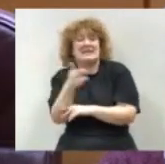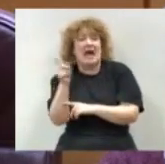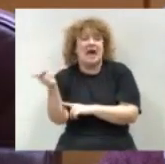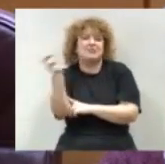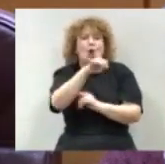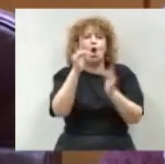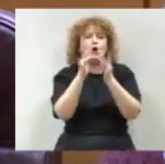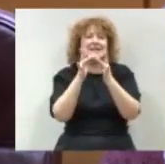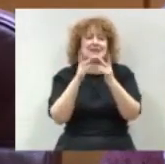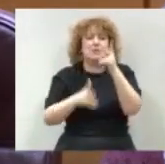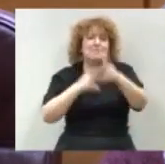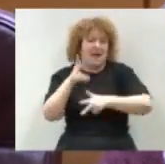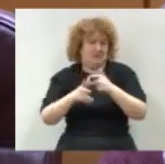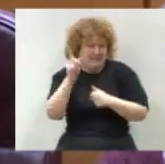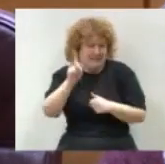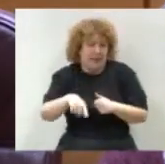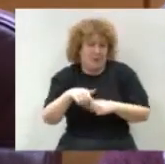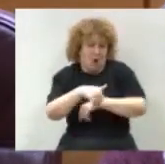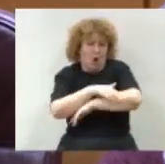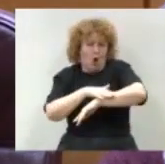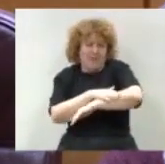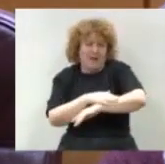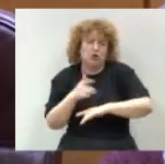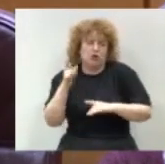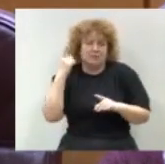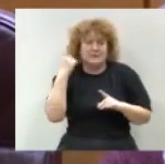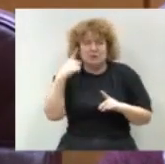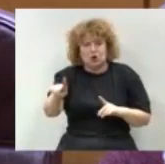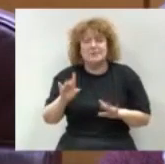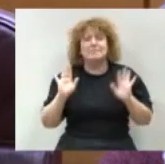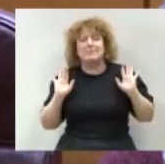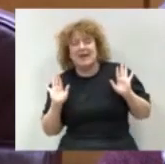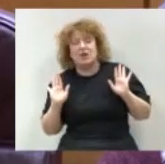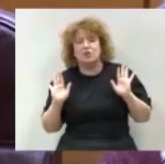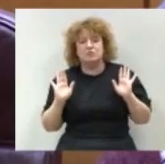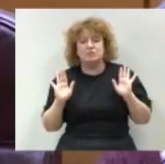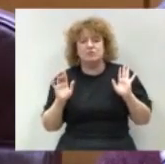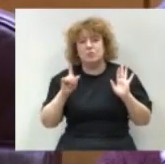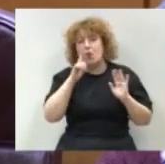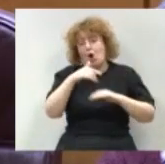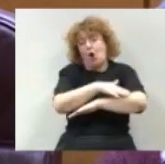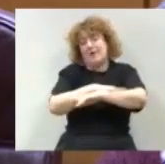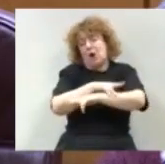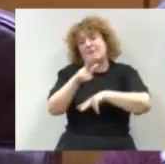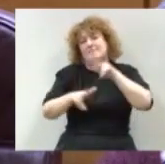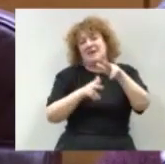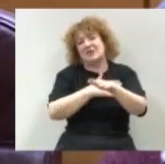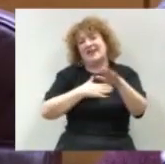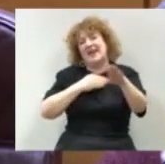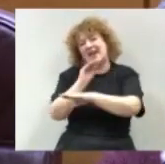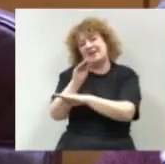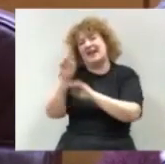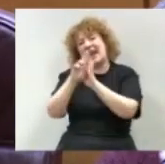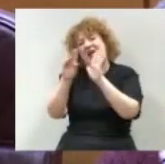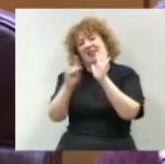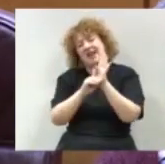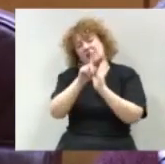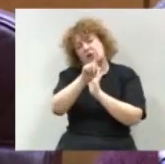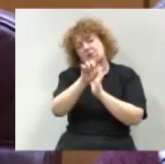su intención de habilitar ayudas a armadores y marineros en base al Real Decreto